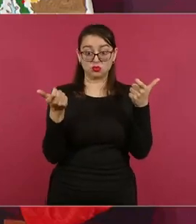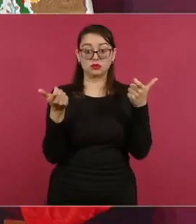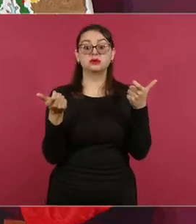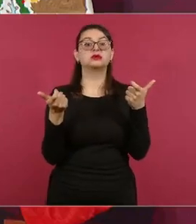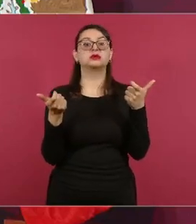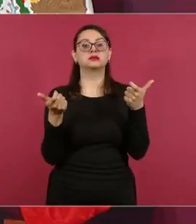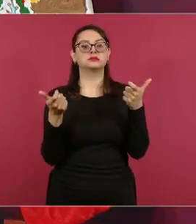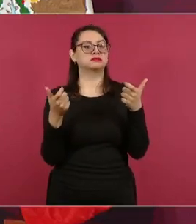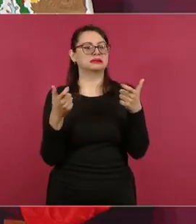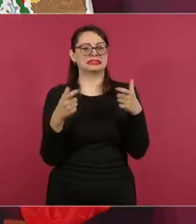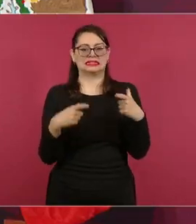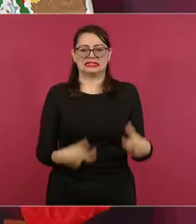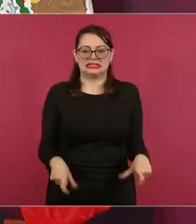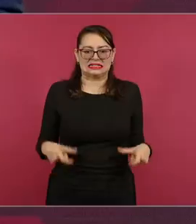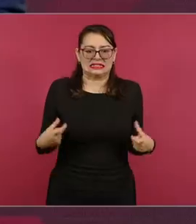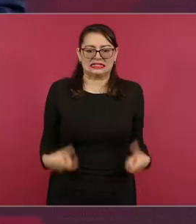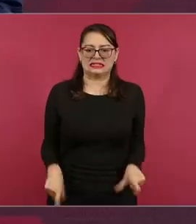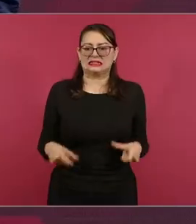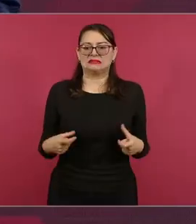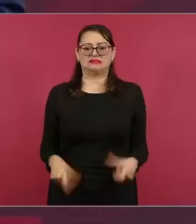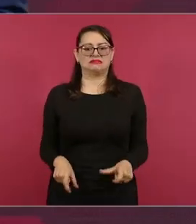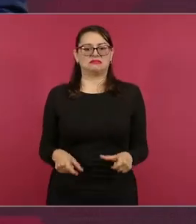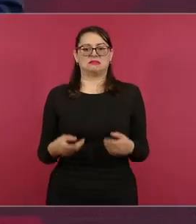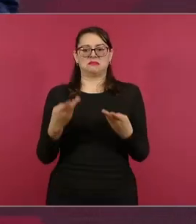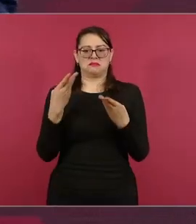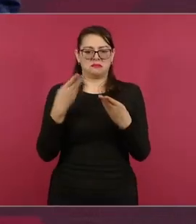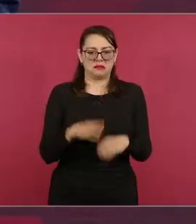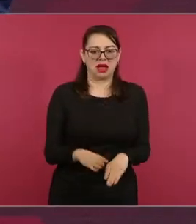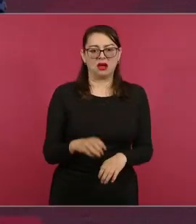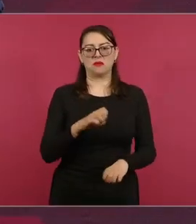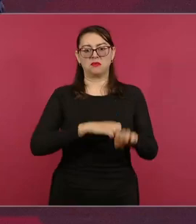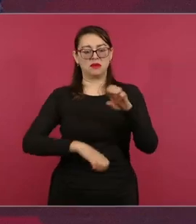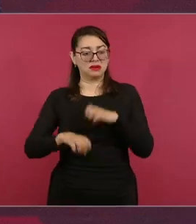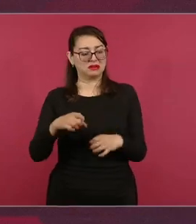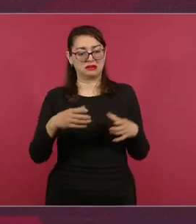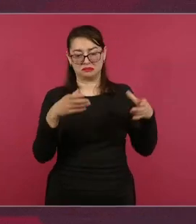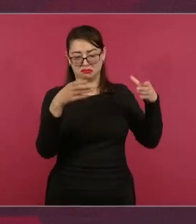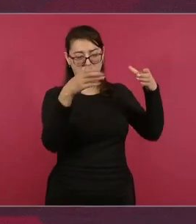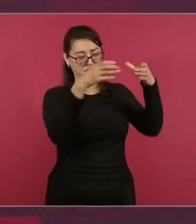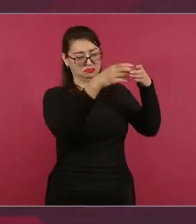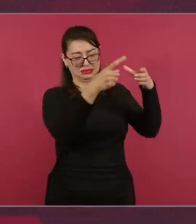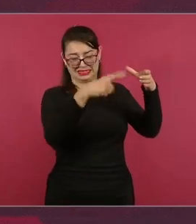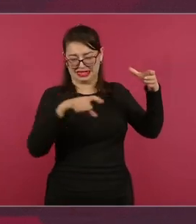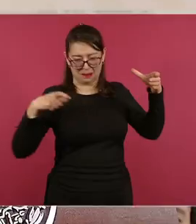todas las empresas, corporaciones, bancos no pagaban impuestos.